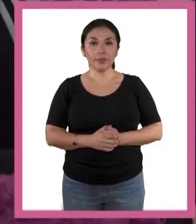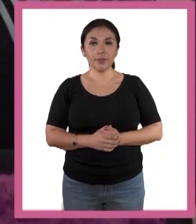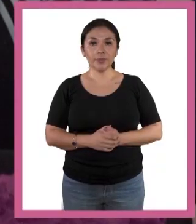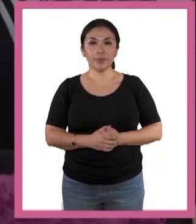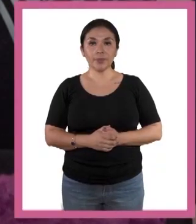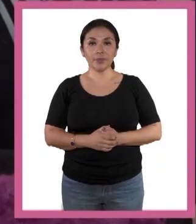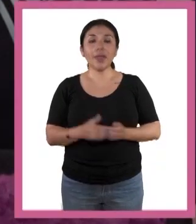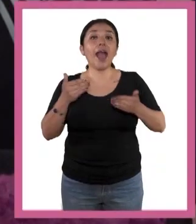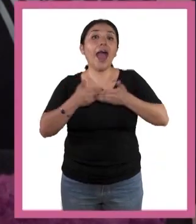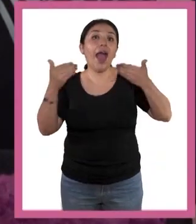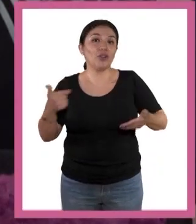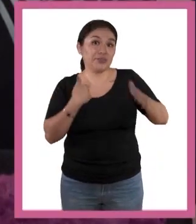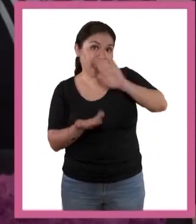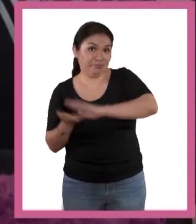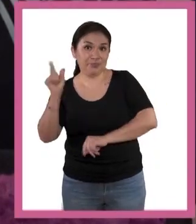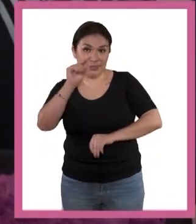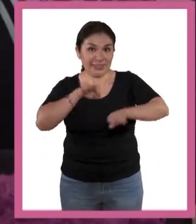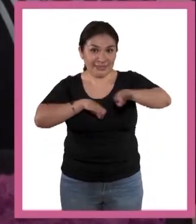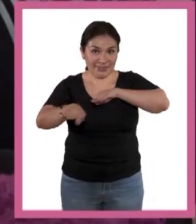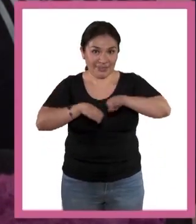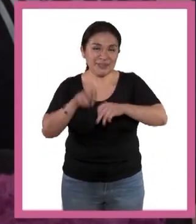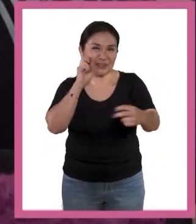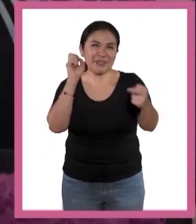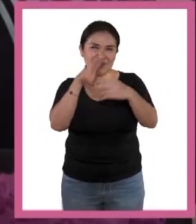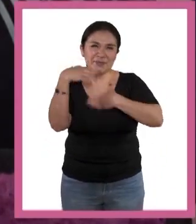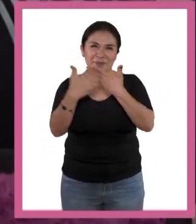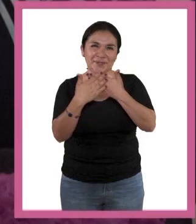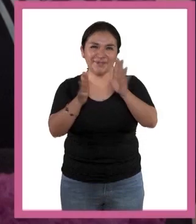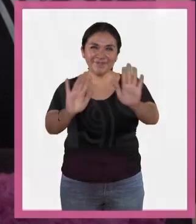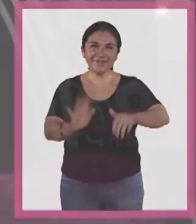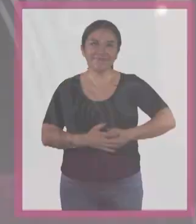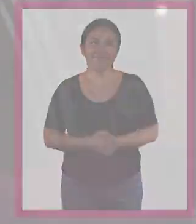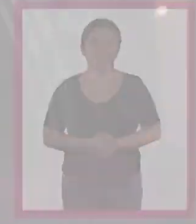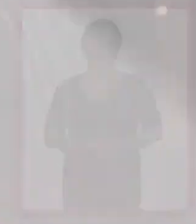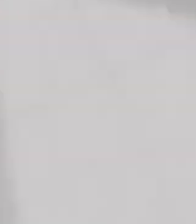Ahora tengo que irme yo a trabajar un ratito. Nos vemos a la próxima.